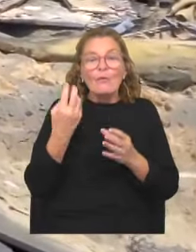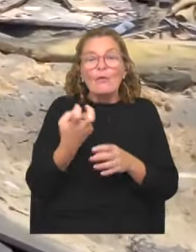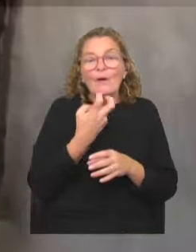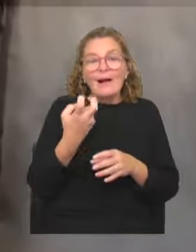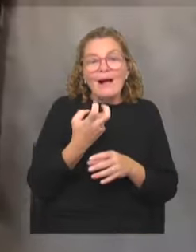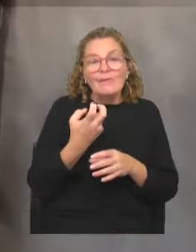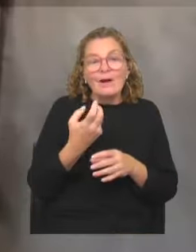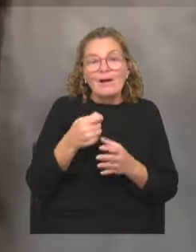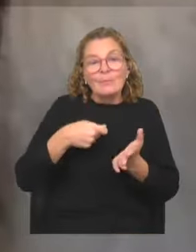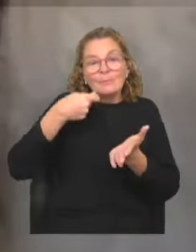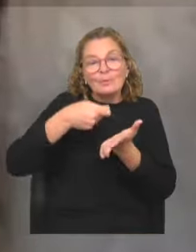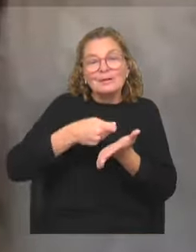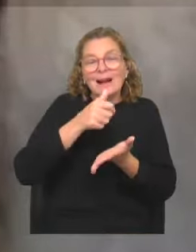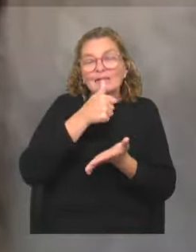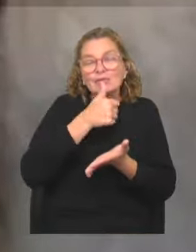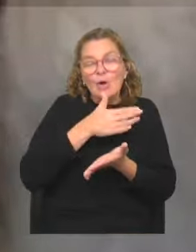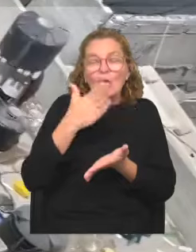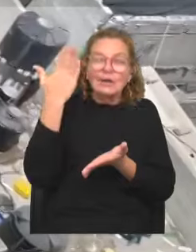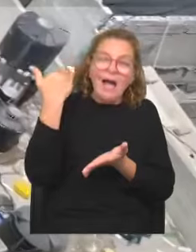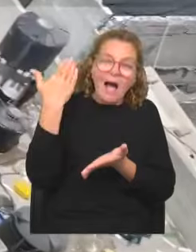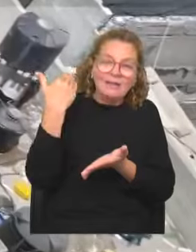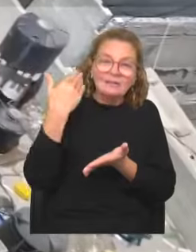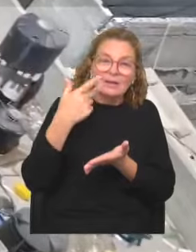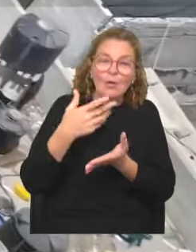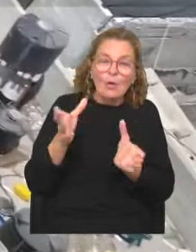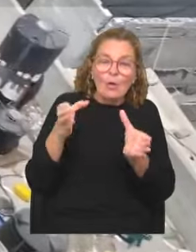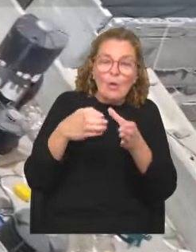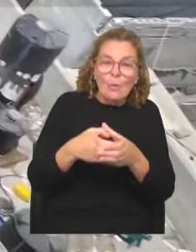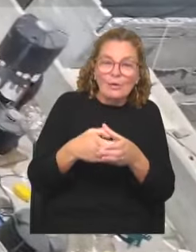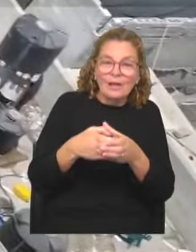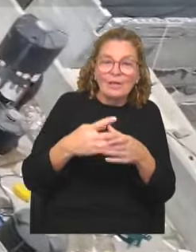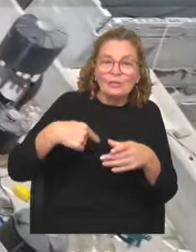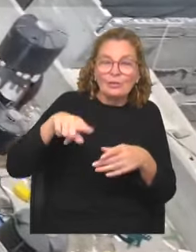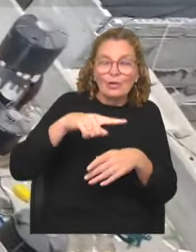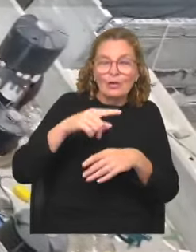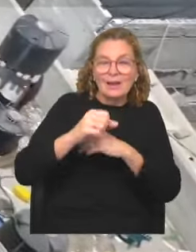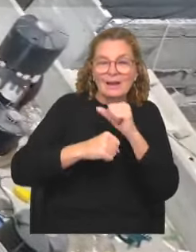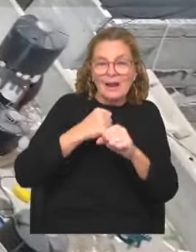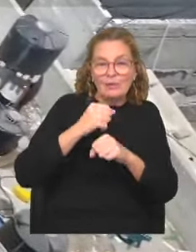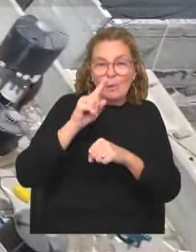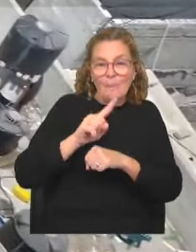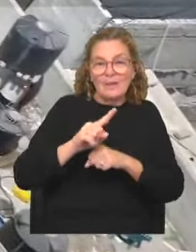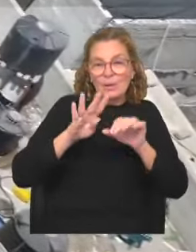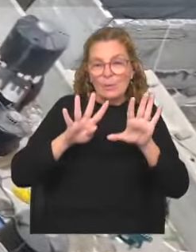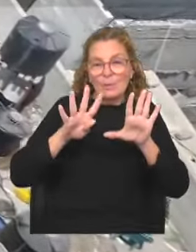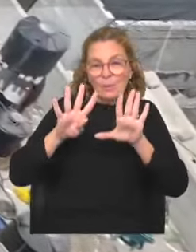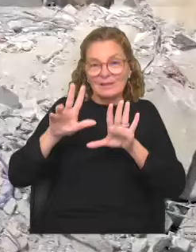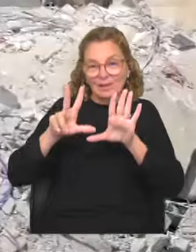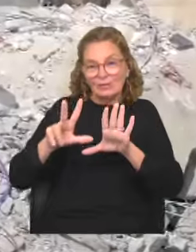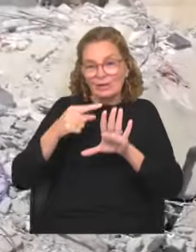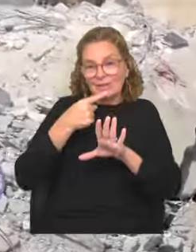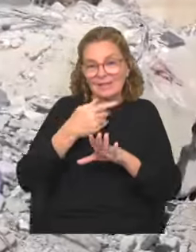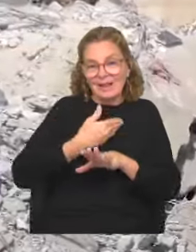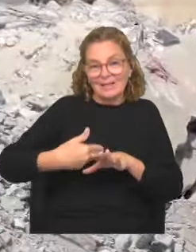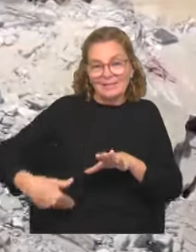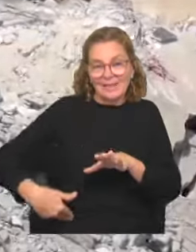parte de la deuda histórica que la comunidad internacional tiene con Palestina, ya que en 1948 se votó una resolución que creó el Estado